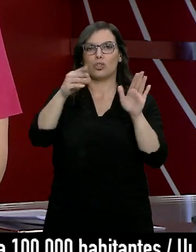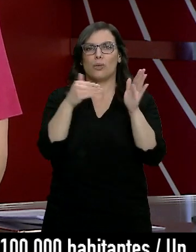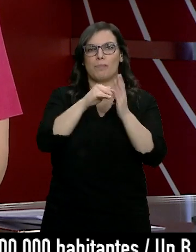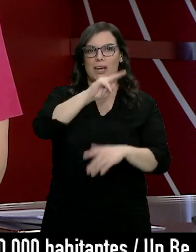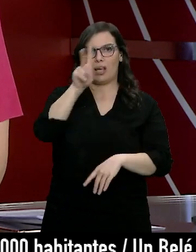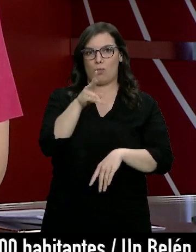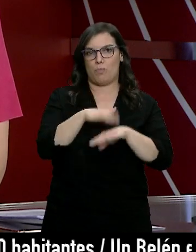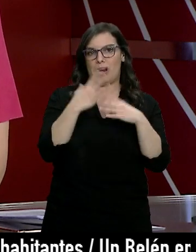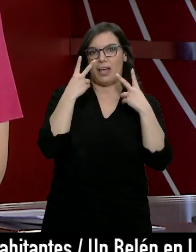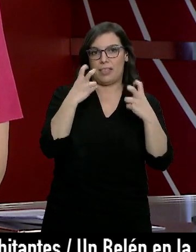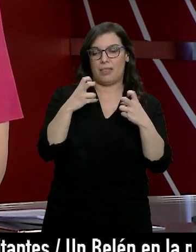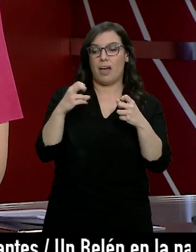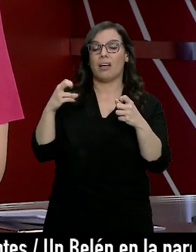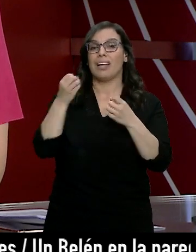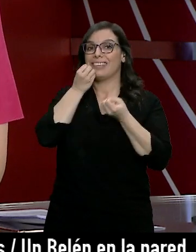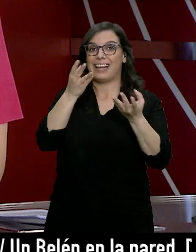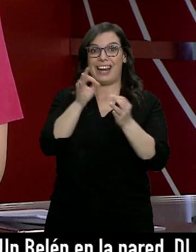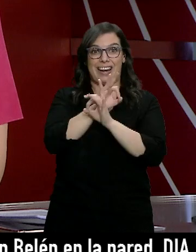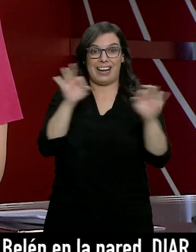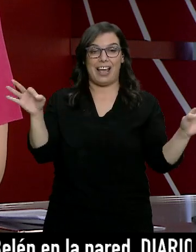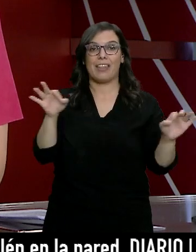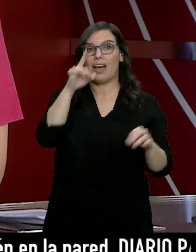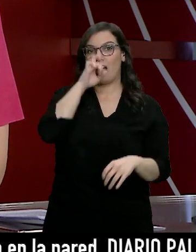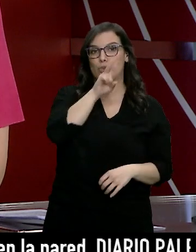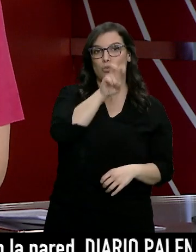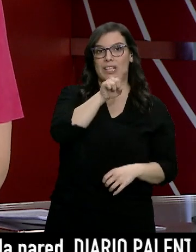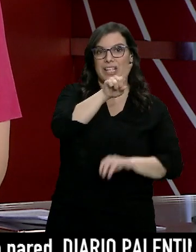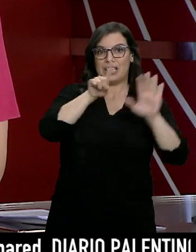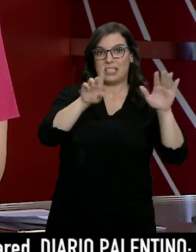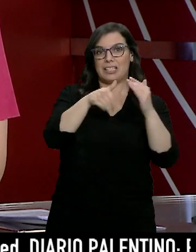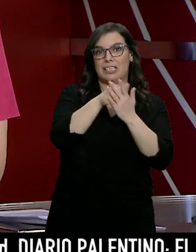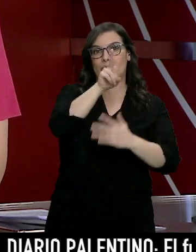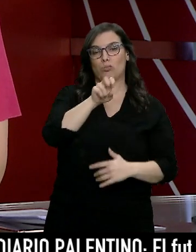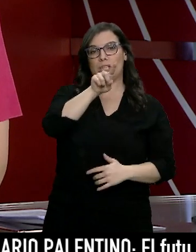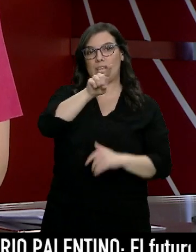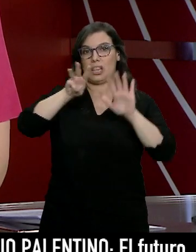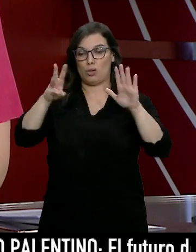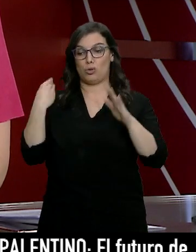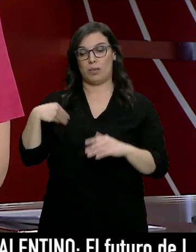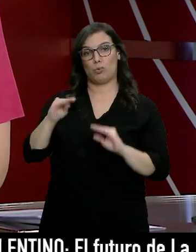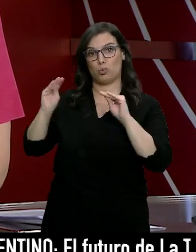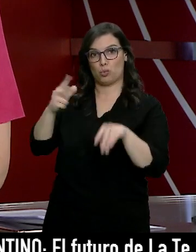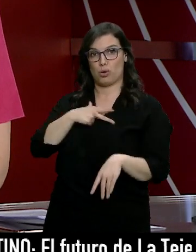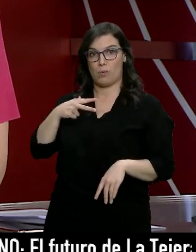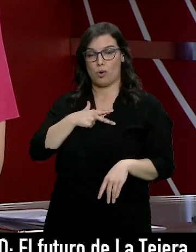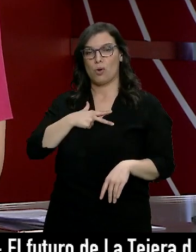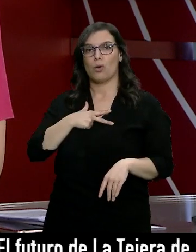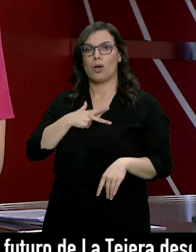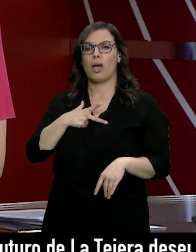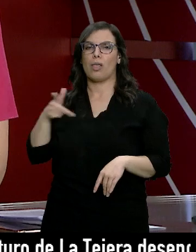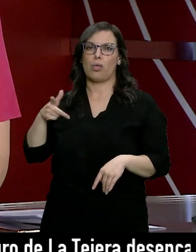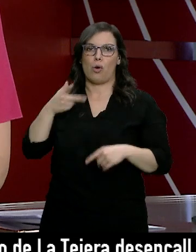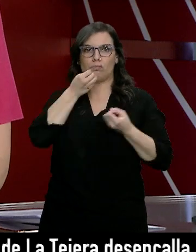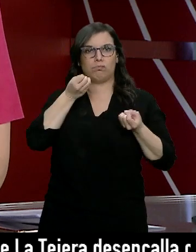que no había declarado entre los años 2016 y 2018. Han sido los propios abogados de don Juan Carlos quienes han hecho